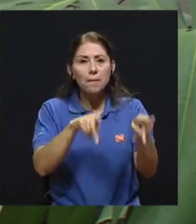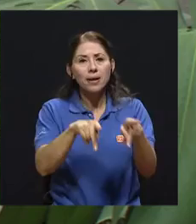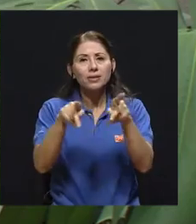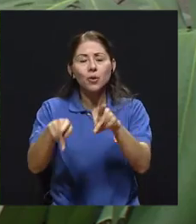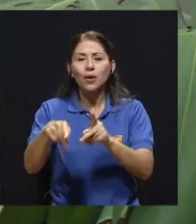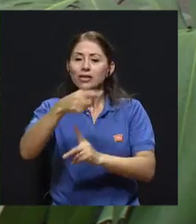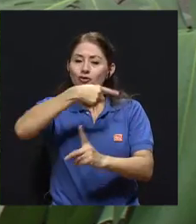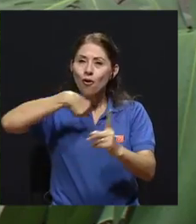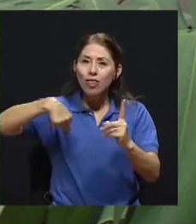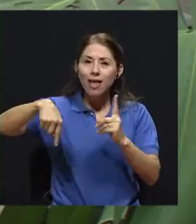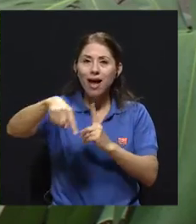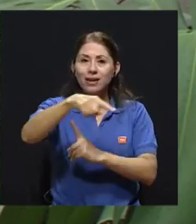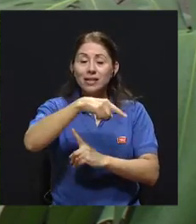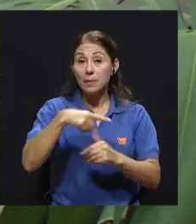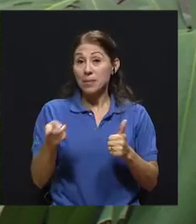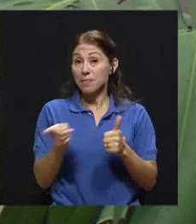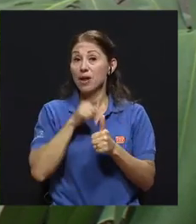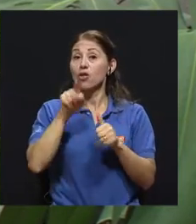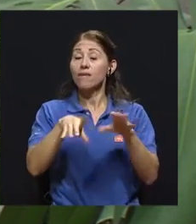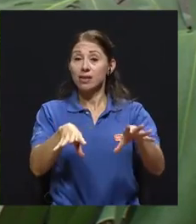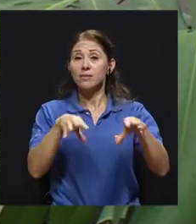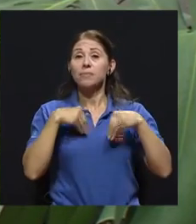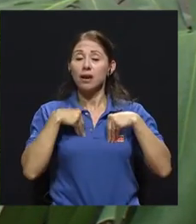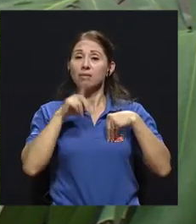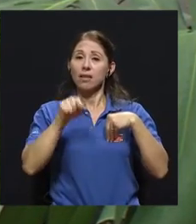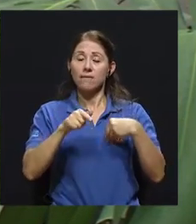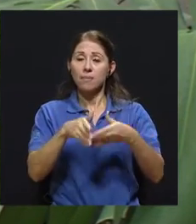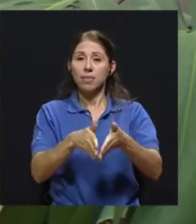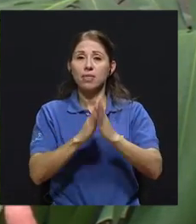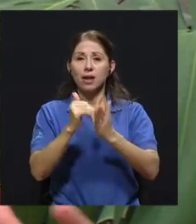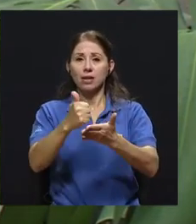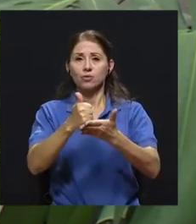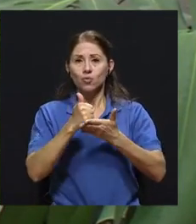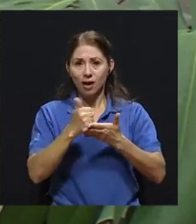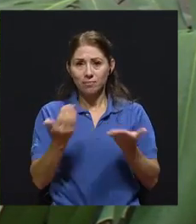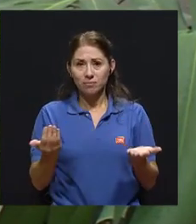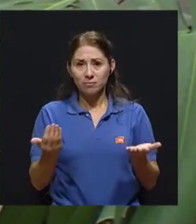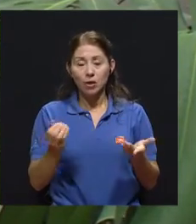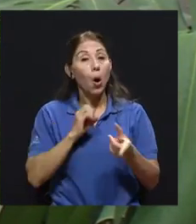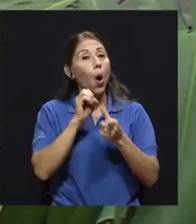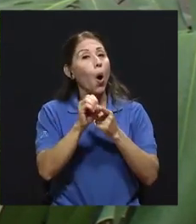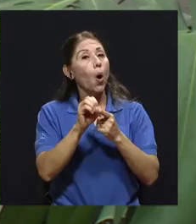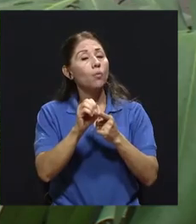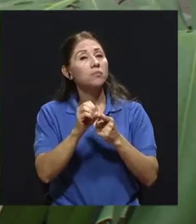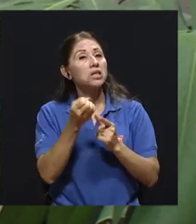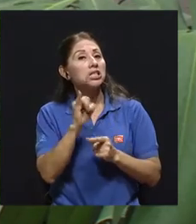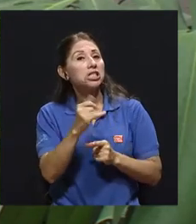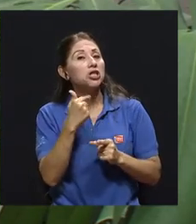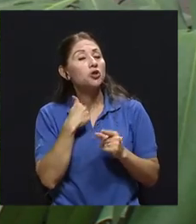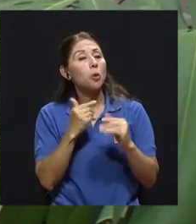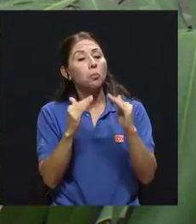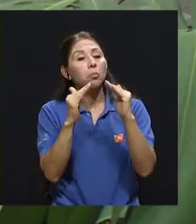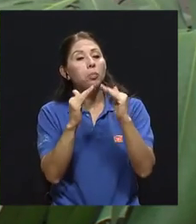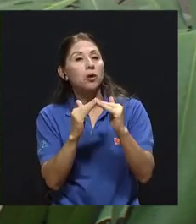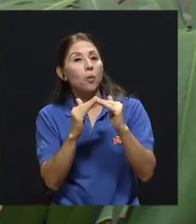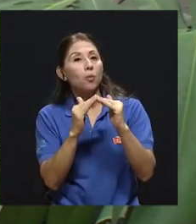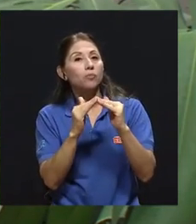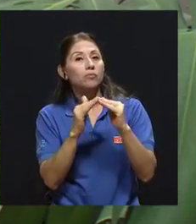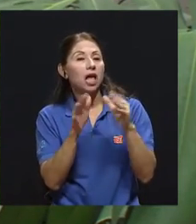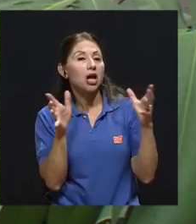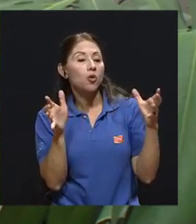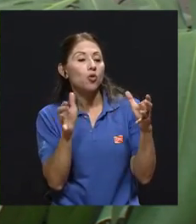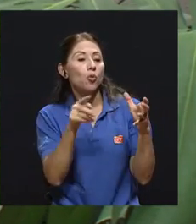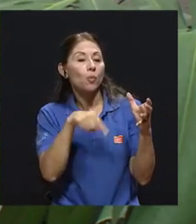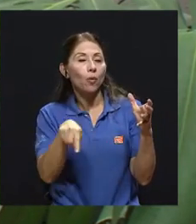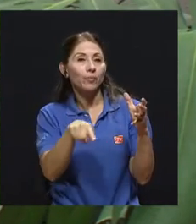reconocer que yo debo pedir ayuda o si yo vivo en un grupo en el que, o yo en mi